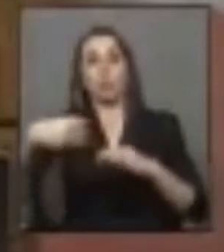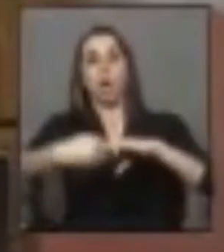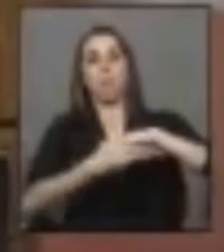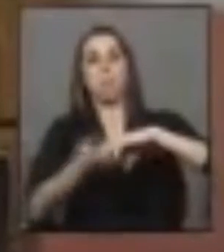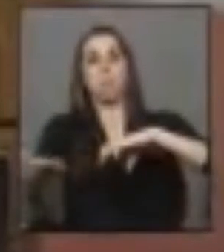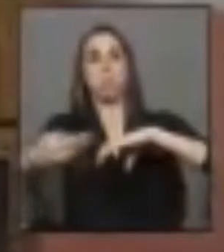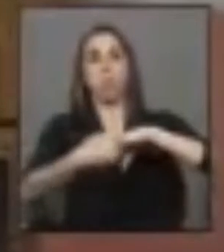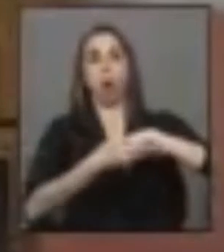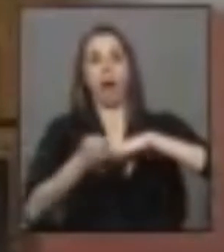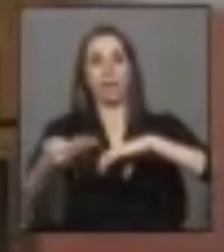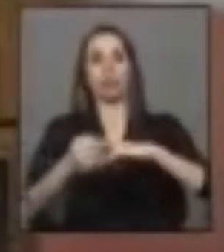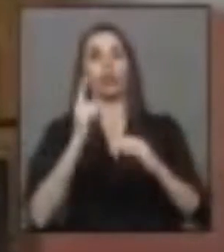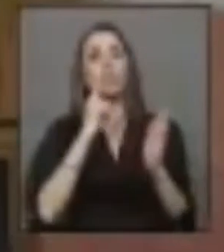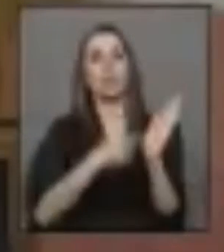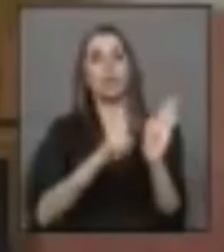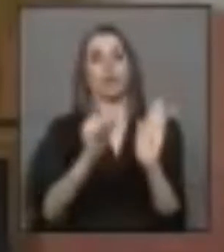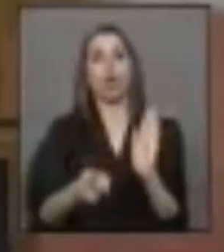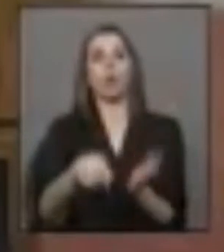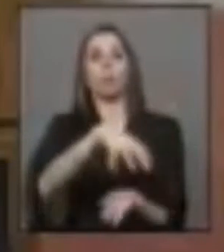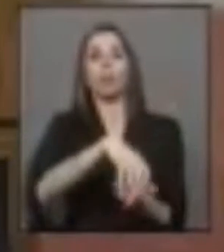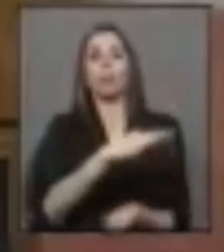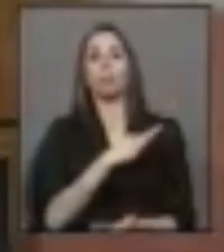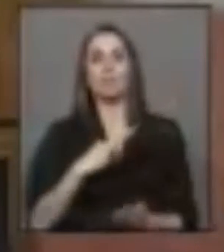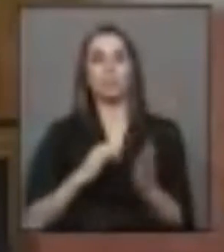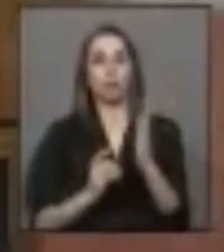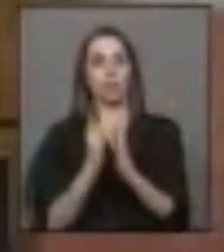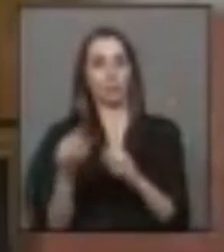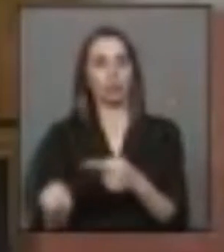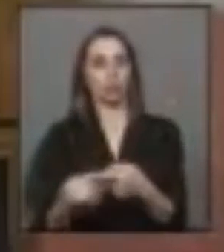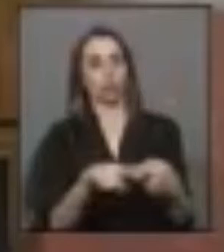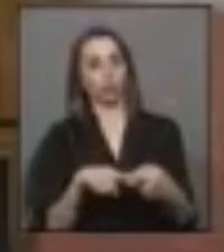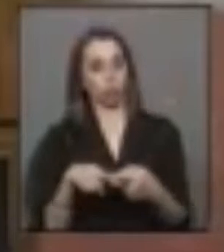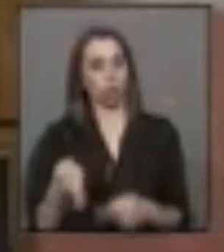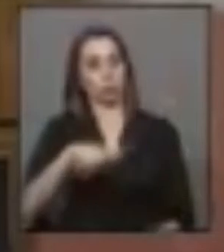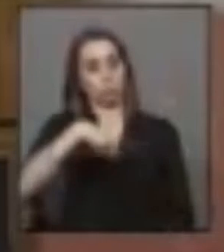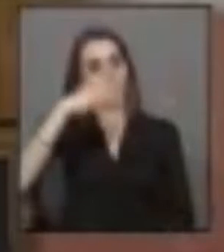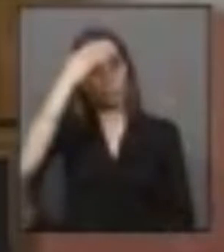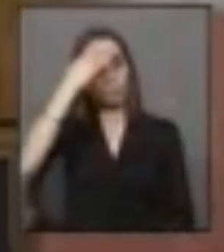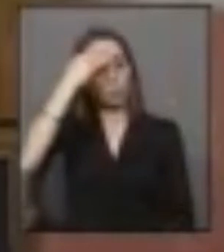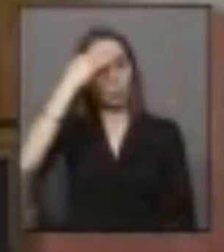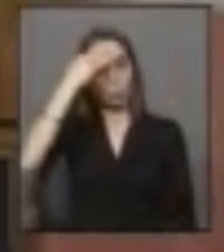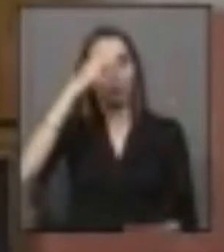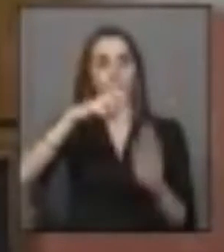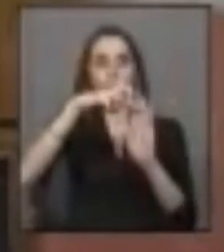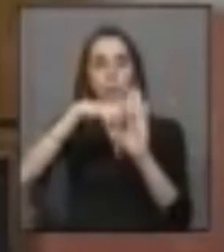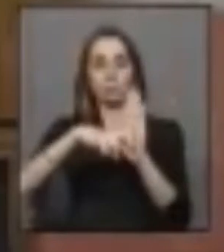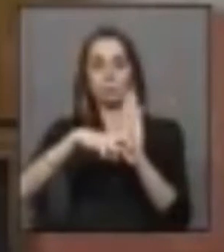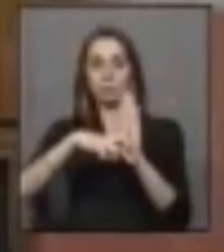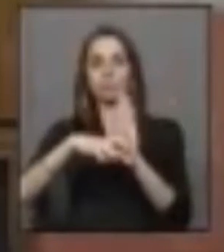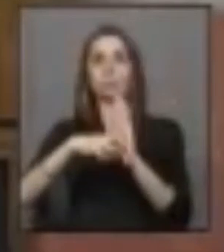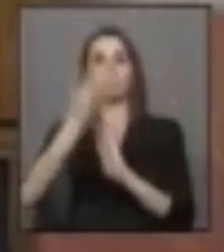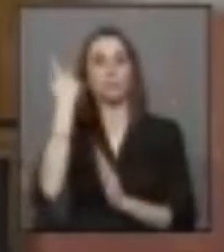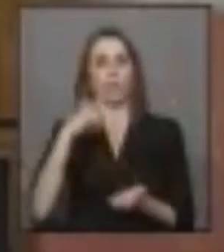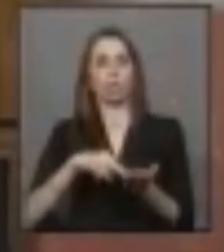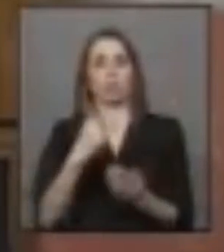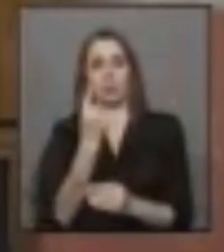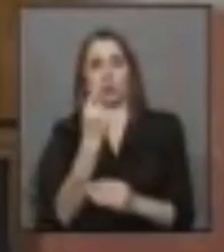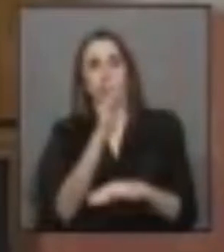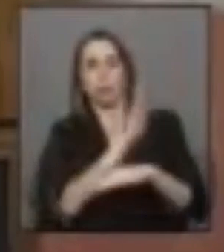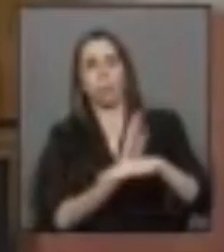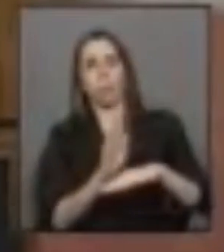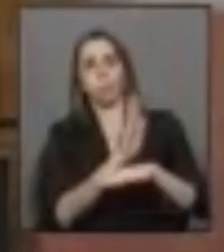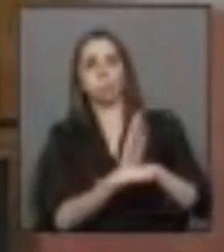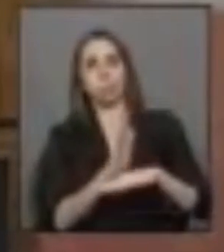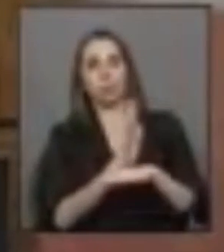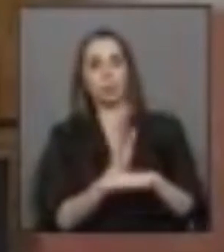que debe ser otorgado por el Ministerio de Desarrollo Social. Nos preocupa que un proyecto que date del año 2011, que